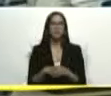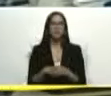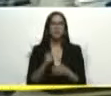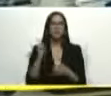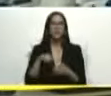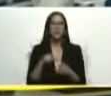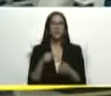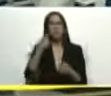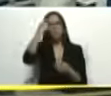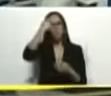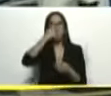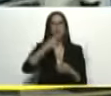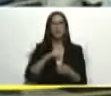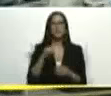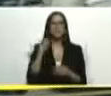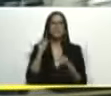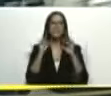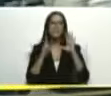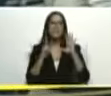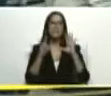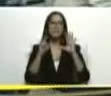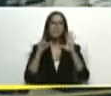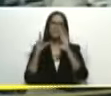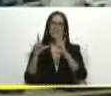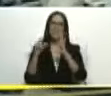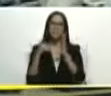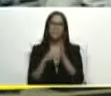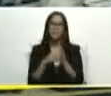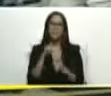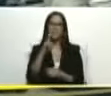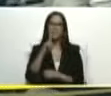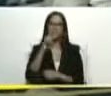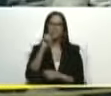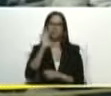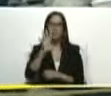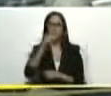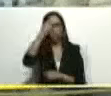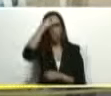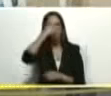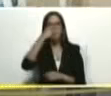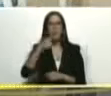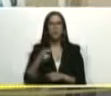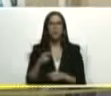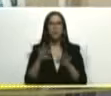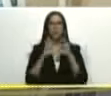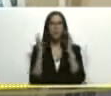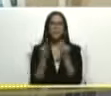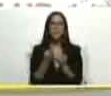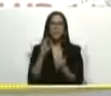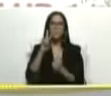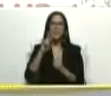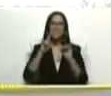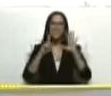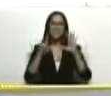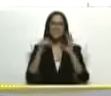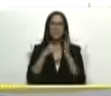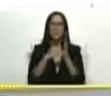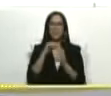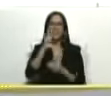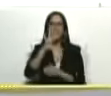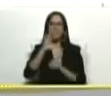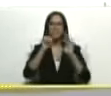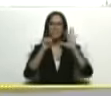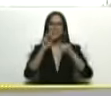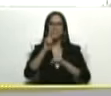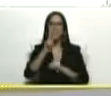población de setenta y siete mil ciento cinco la población familia veintisiete mil quinientas sesenta y dos